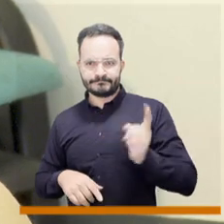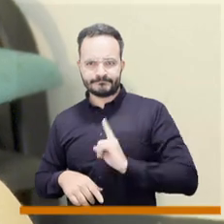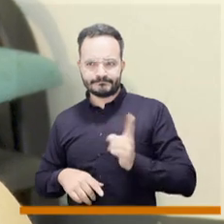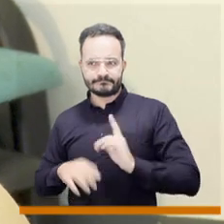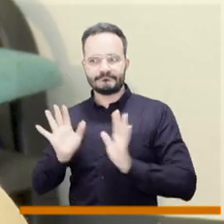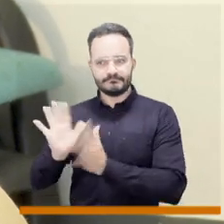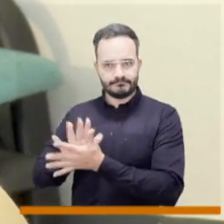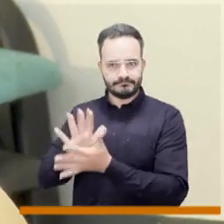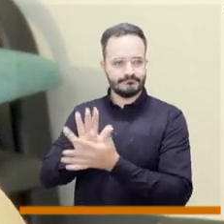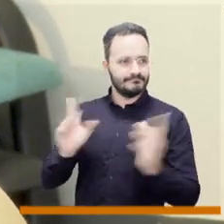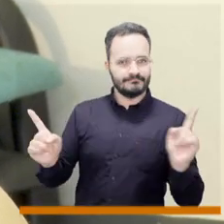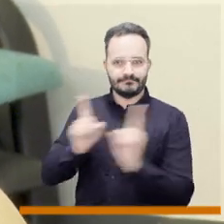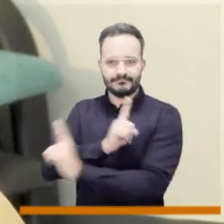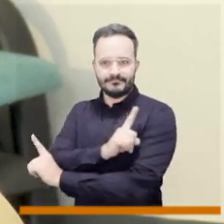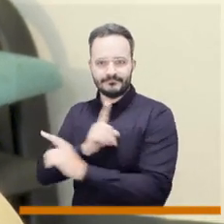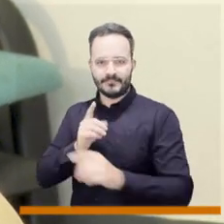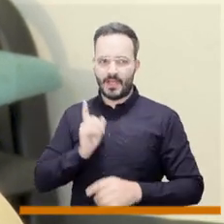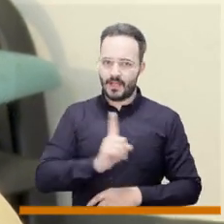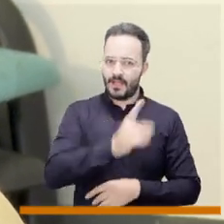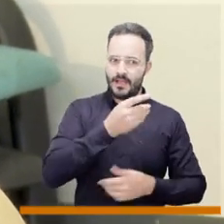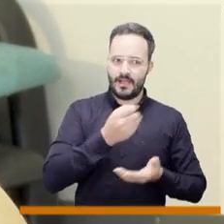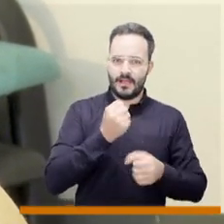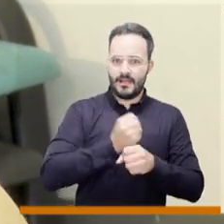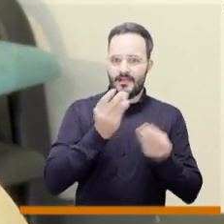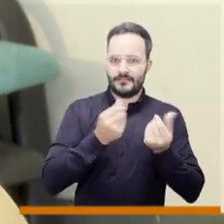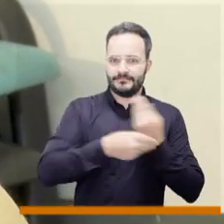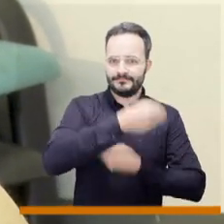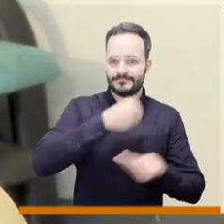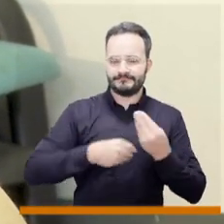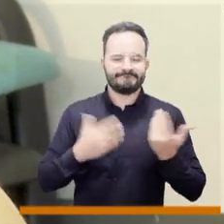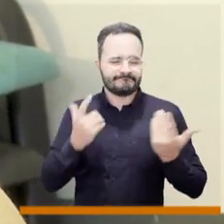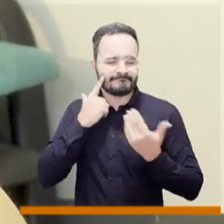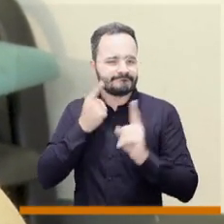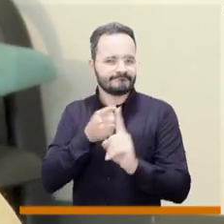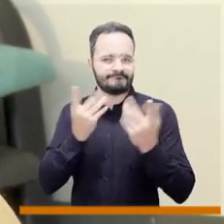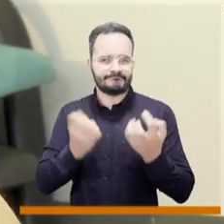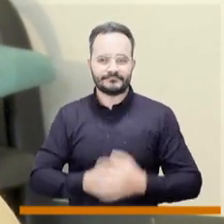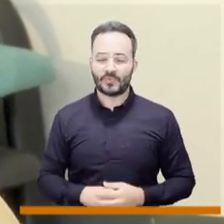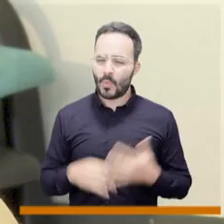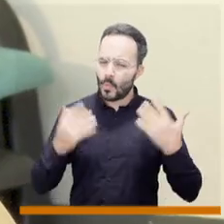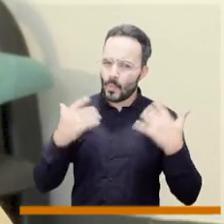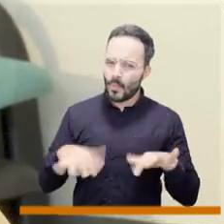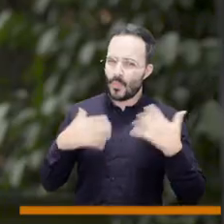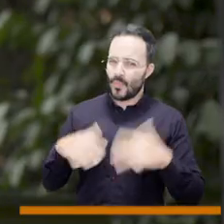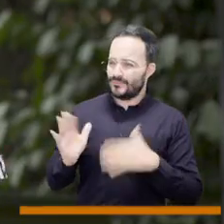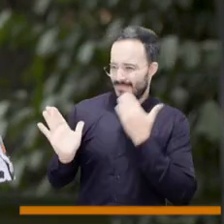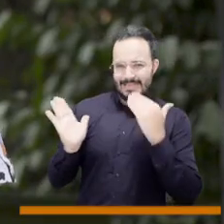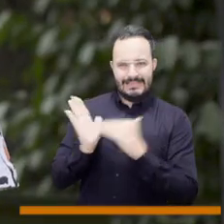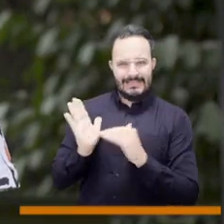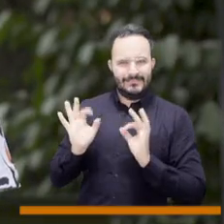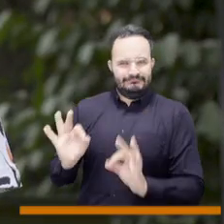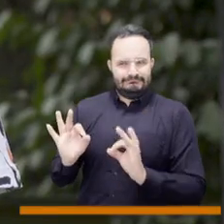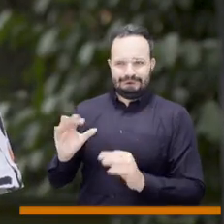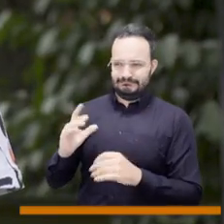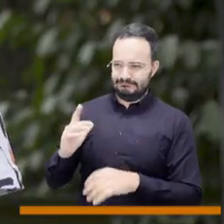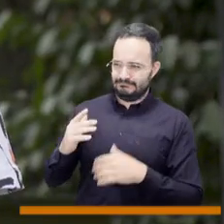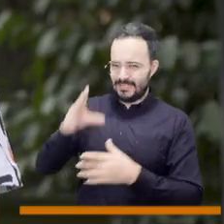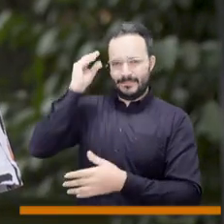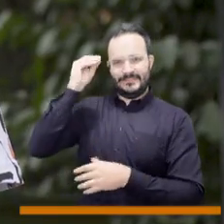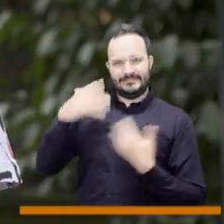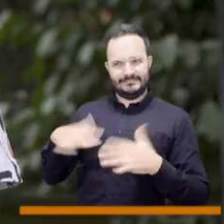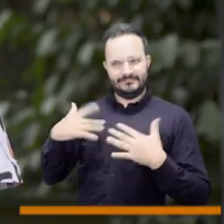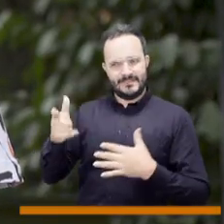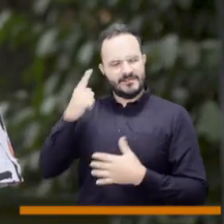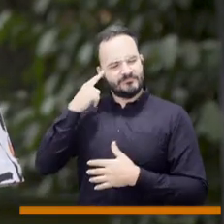hacen remuneradamente lo puedan reemplazar en su casa, eso es más o menos lo que nosotros queremos ¿Qué ejemplo y qué enseñanzas nos